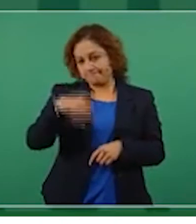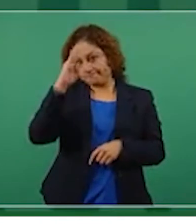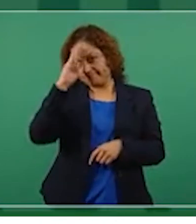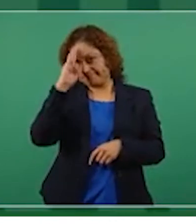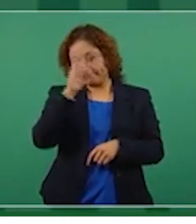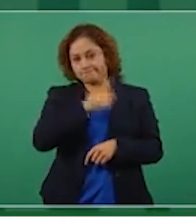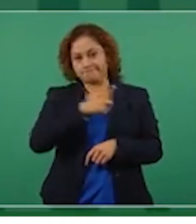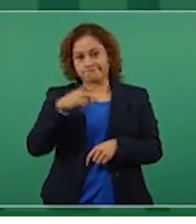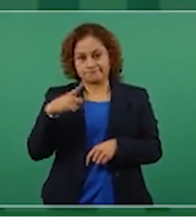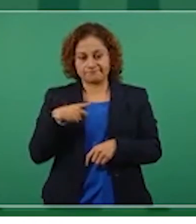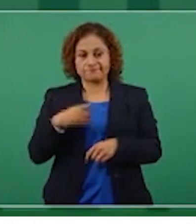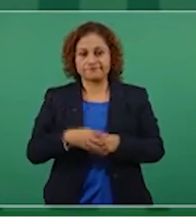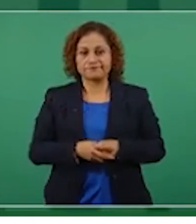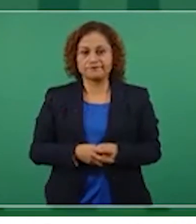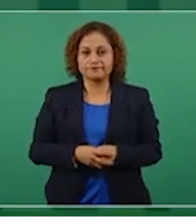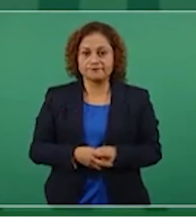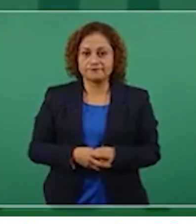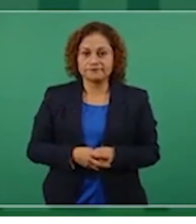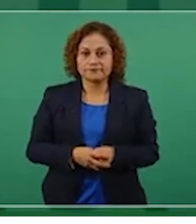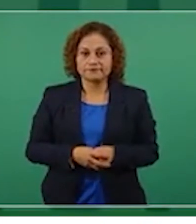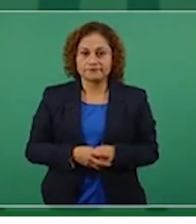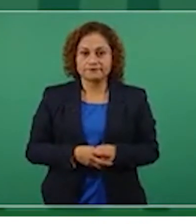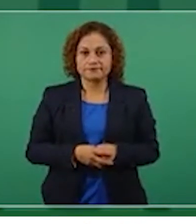tenemos ya